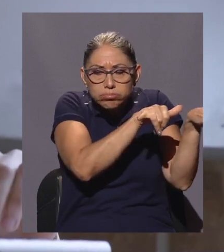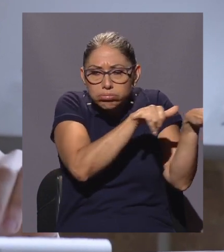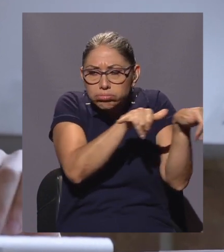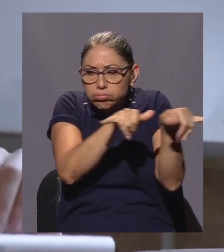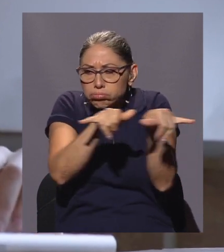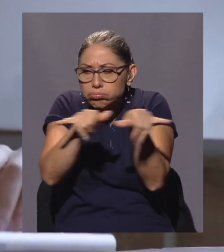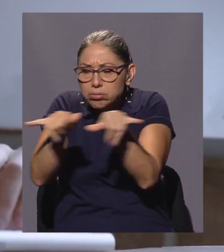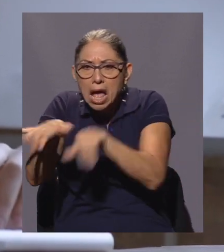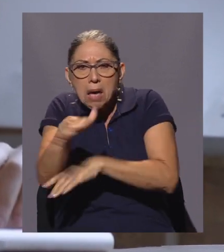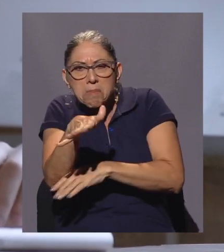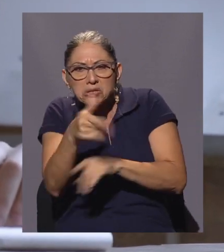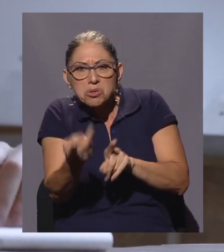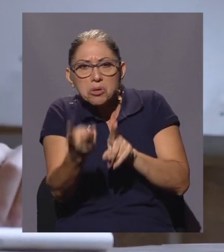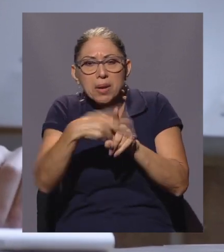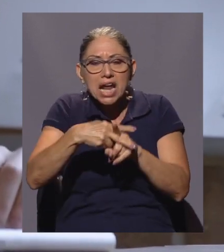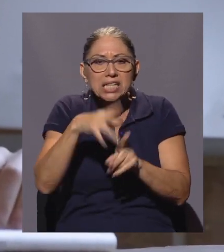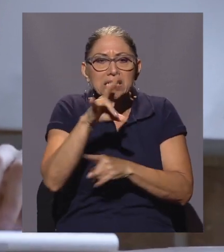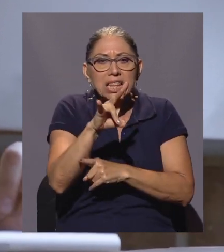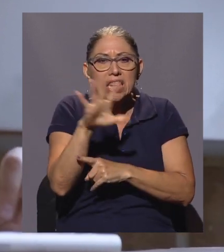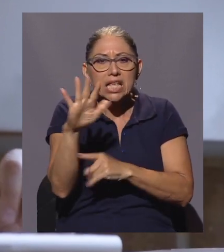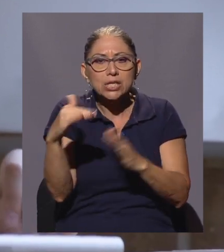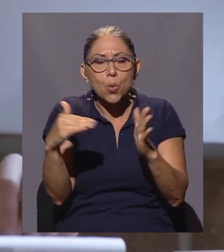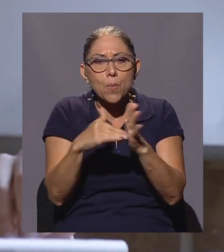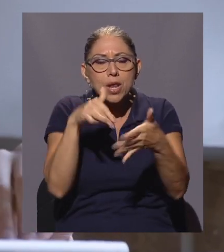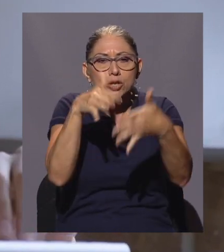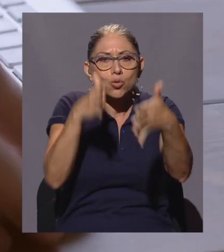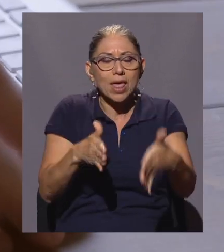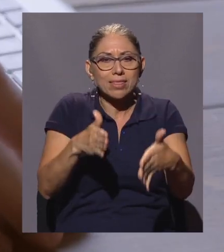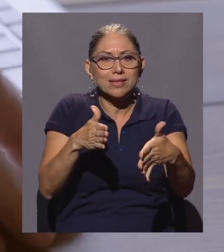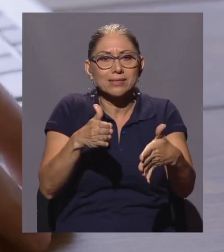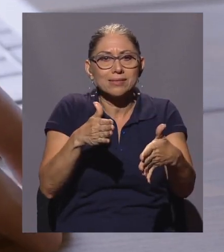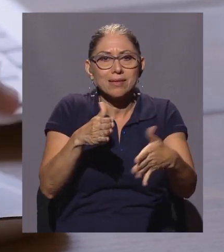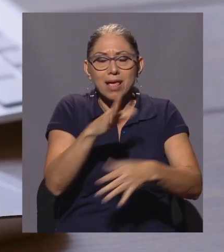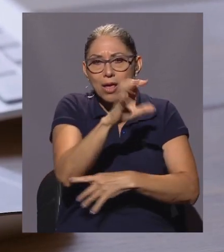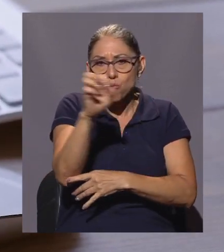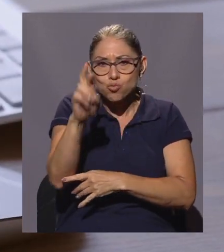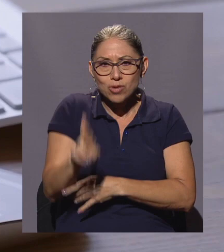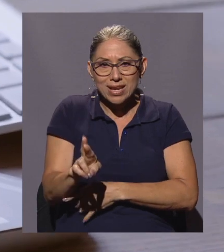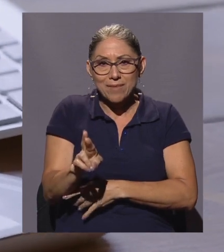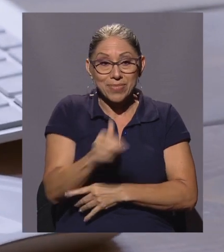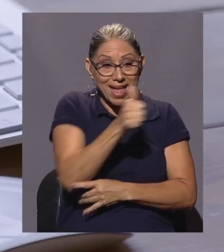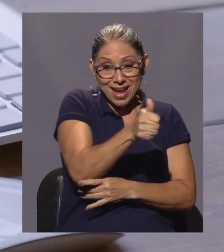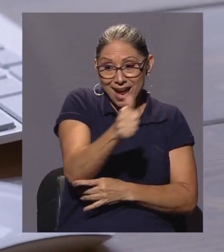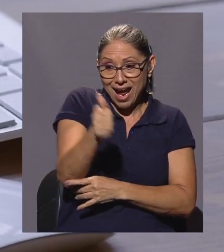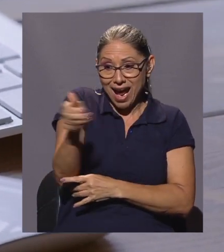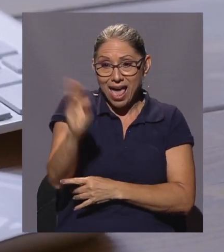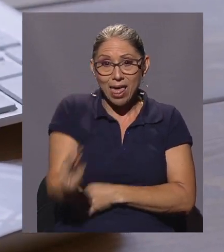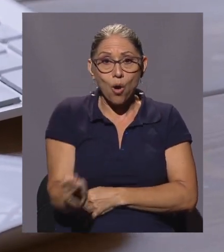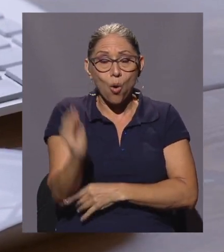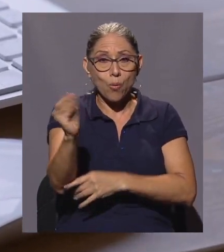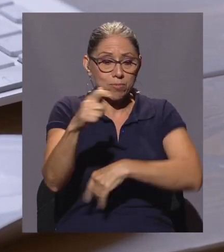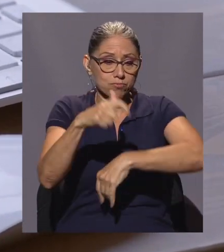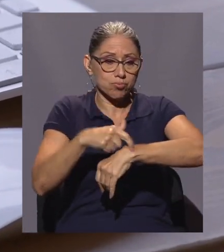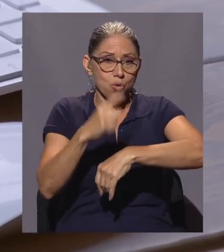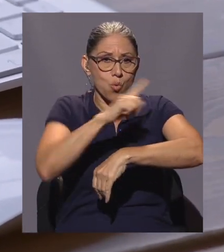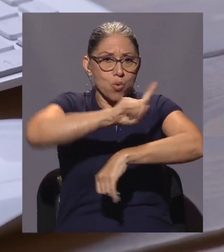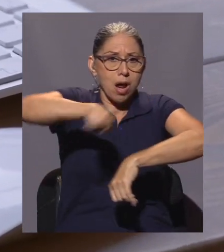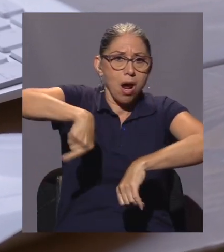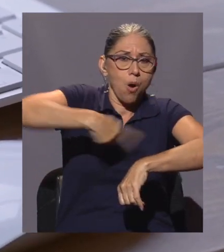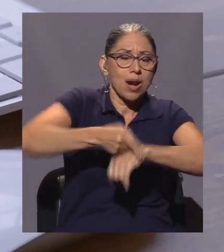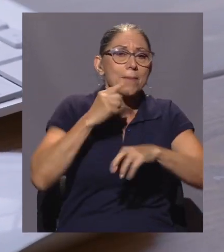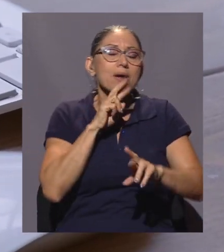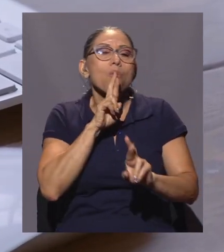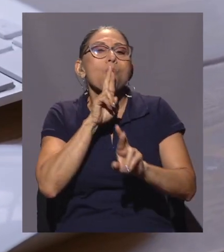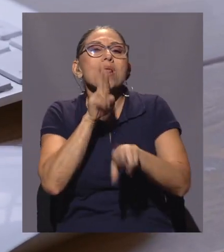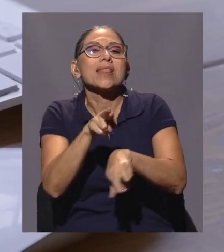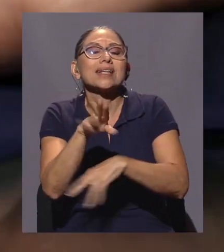a cerca de 75.000 estudiantes en todo el país. Cada joven contará con 60 minutos para completar 50 ítems